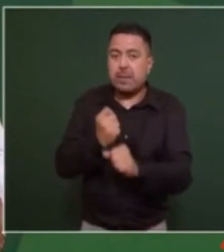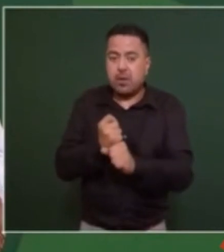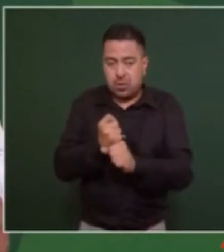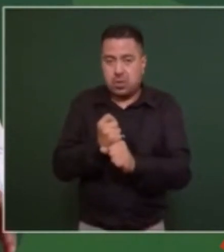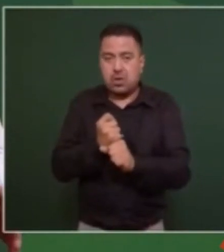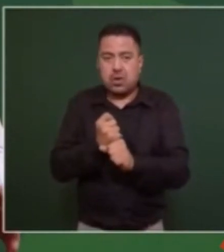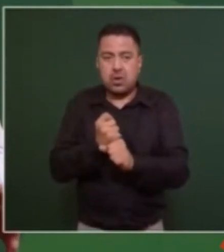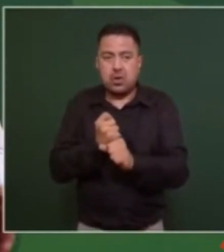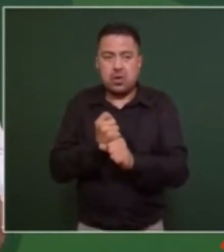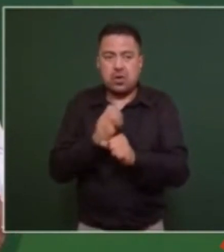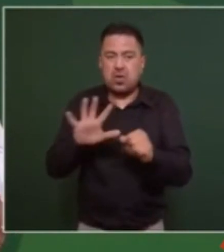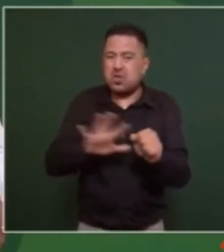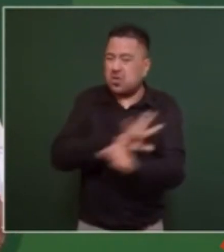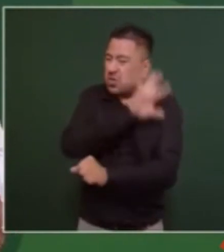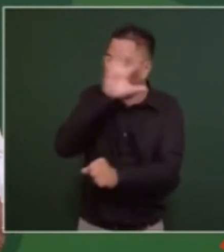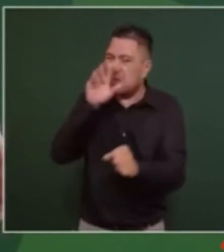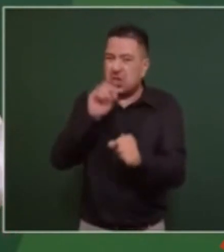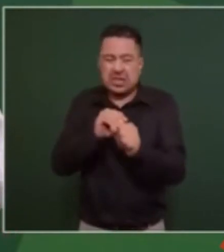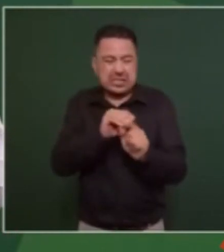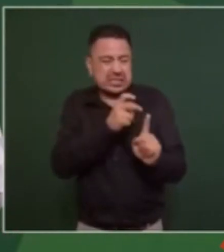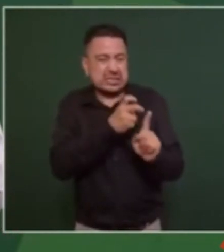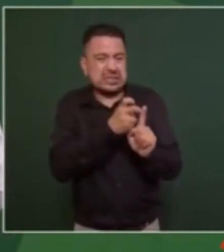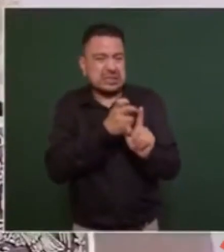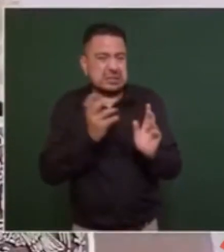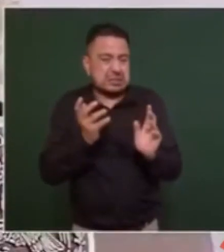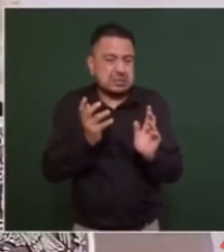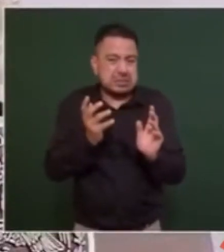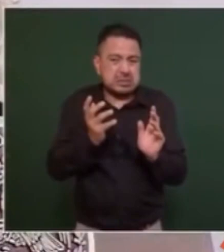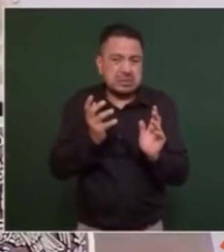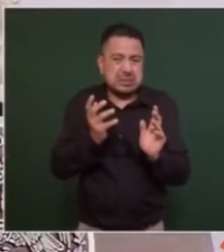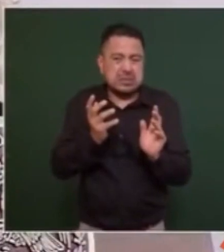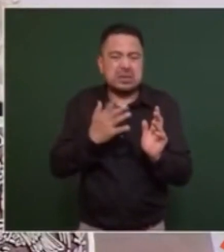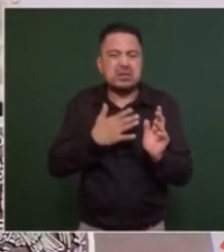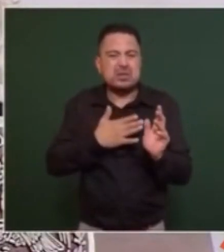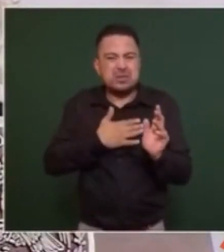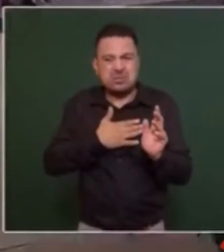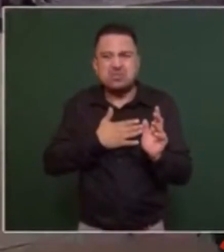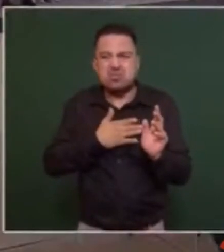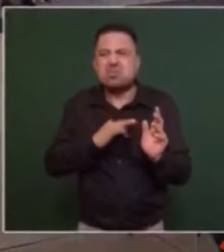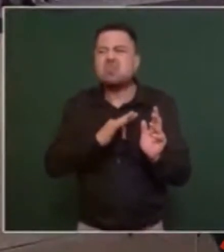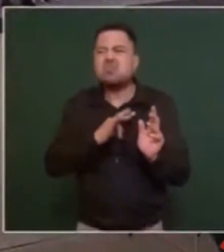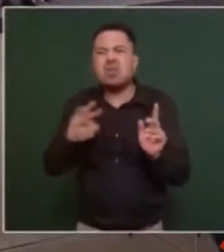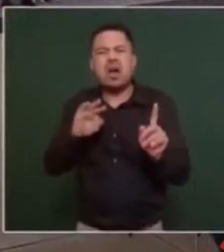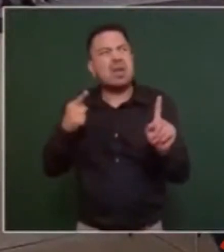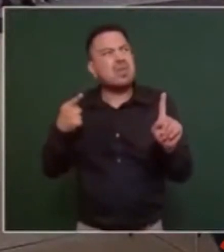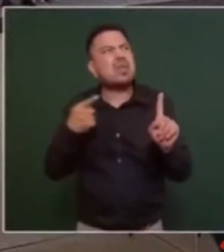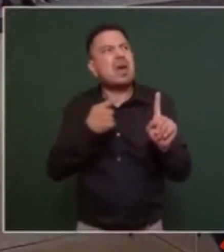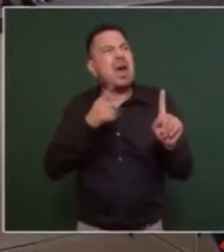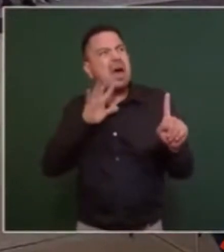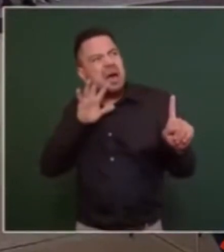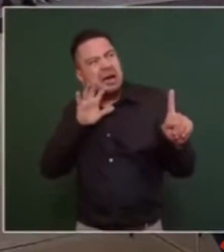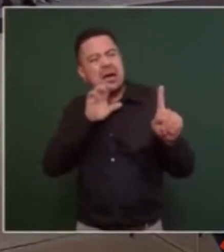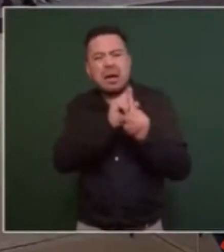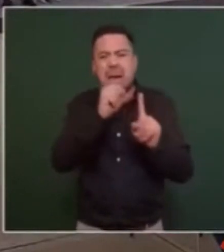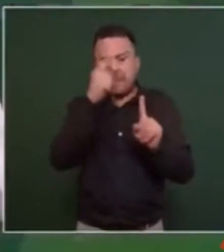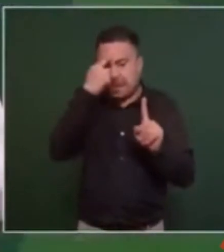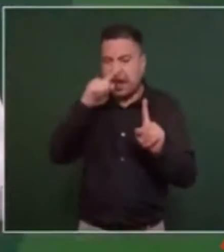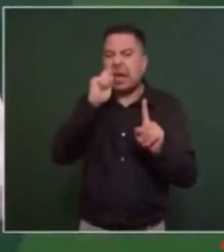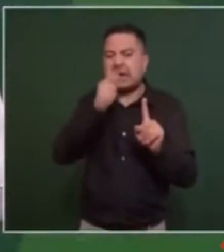Todo ello, obviamente, no hace más que retarnos y lograr una unión,